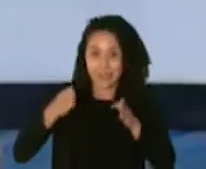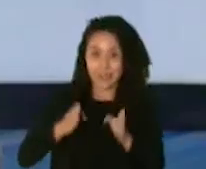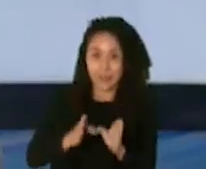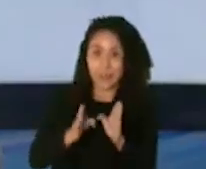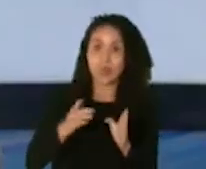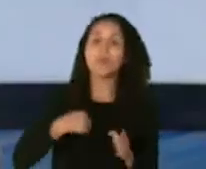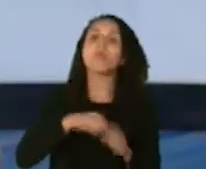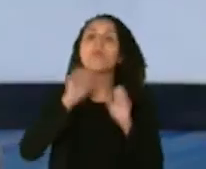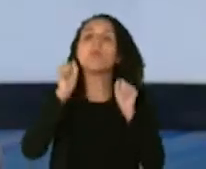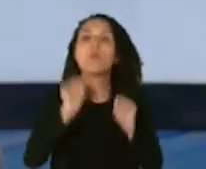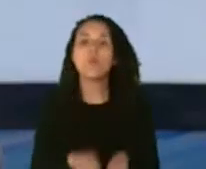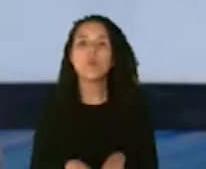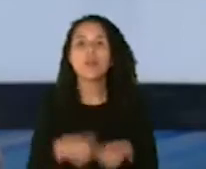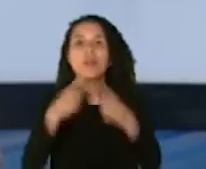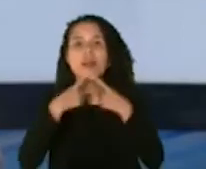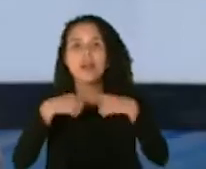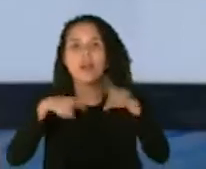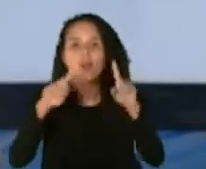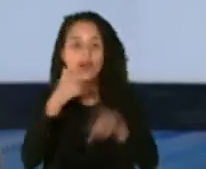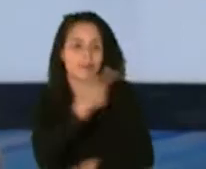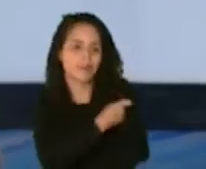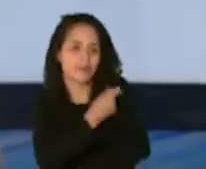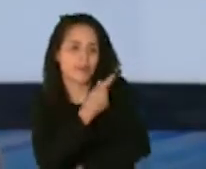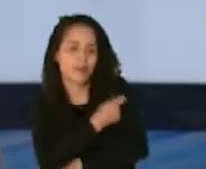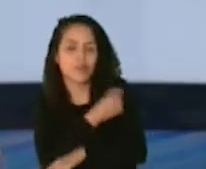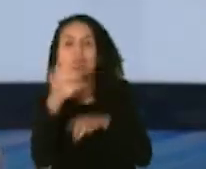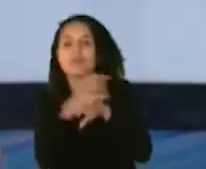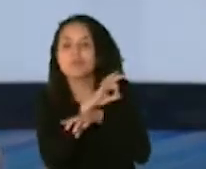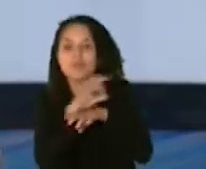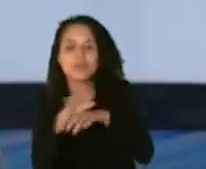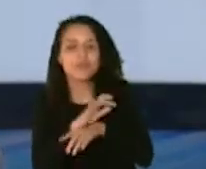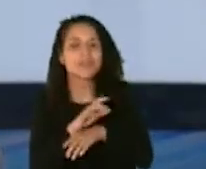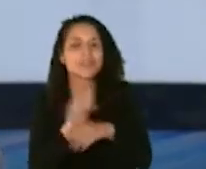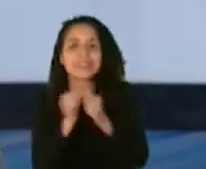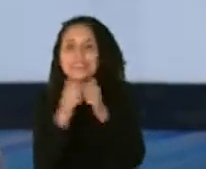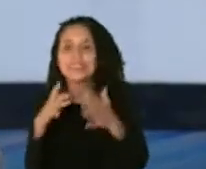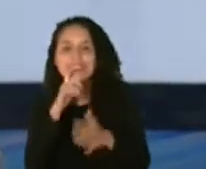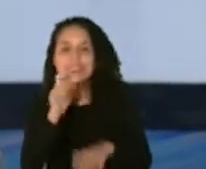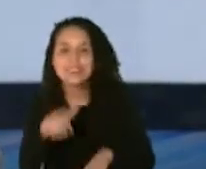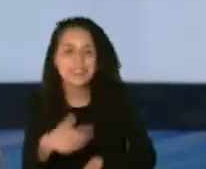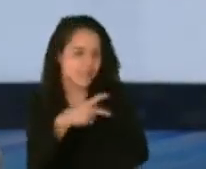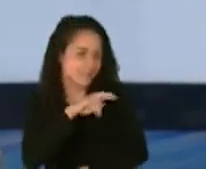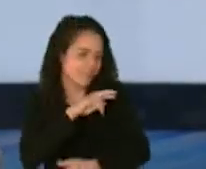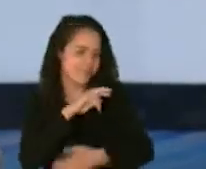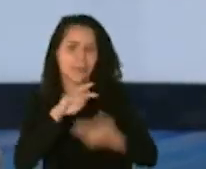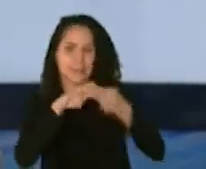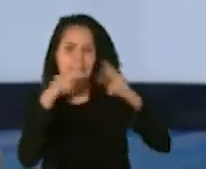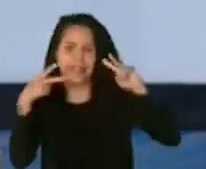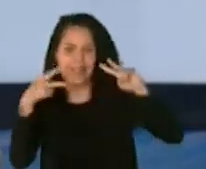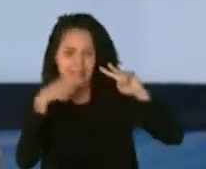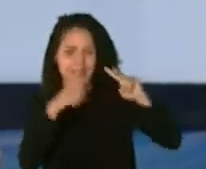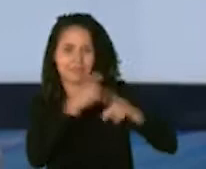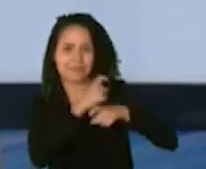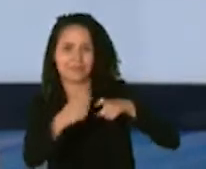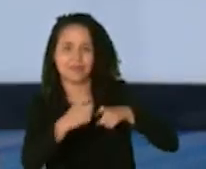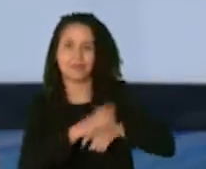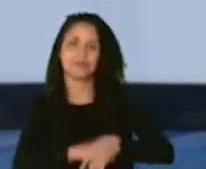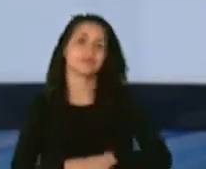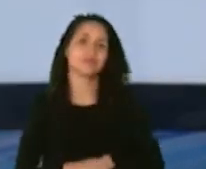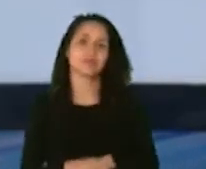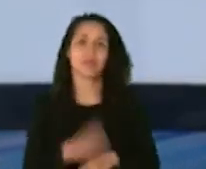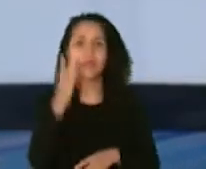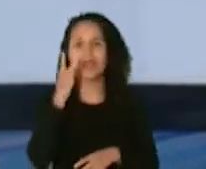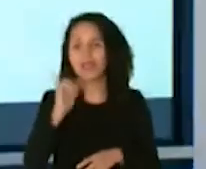rápidas eficaces sin tener que alterar el material genético porque no es DNA bueno quería